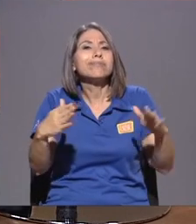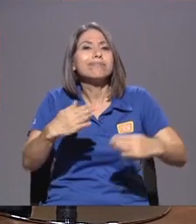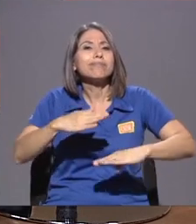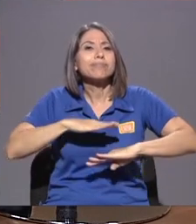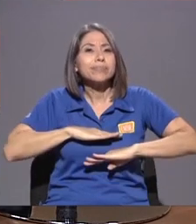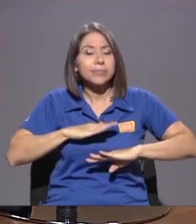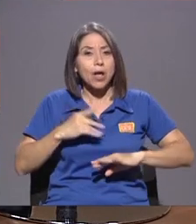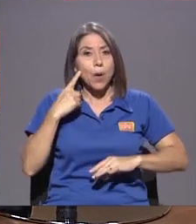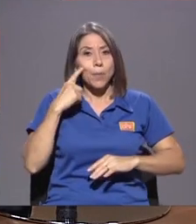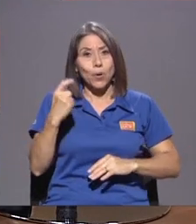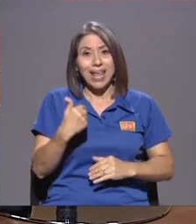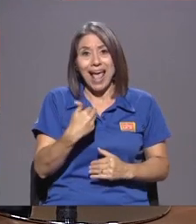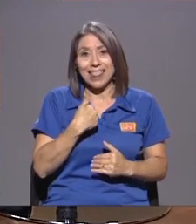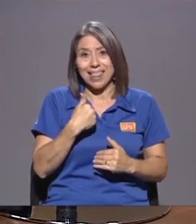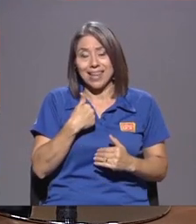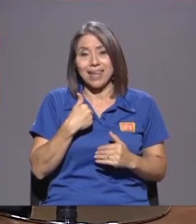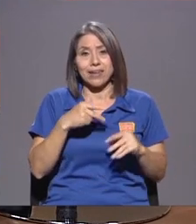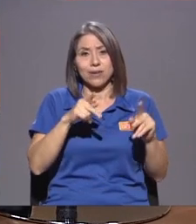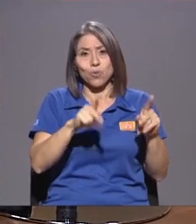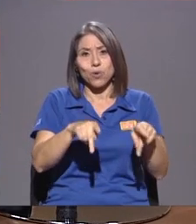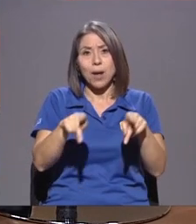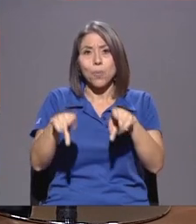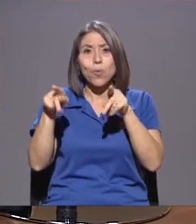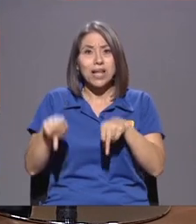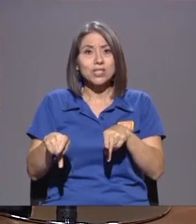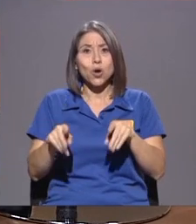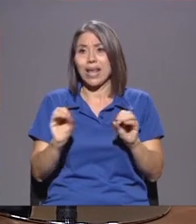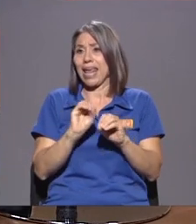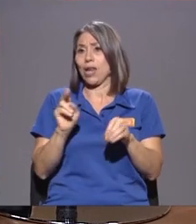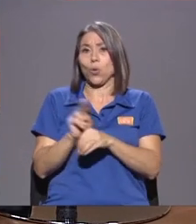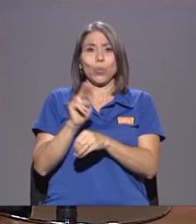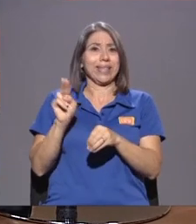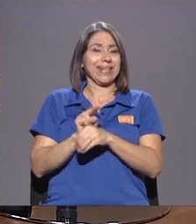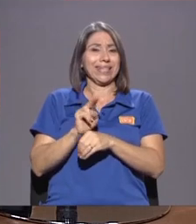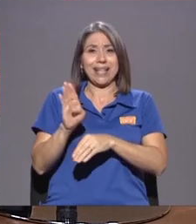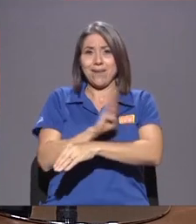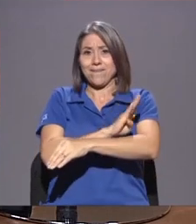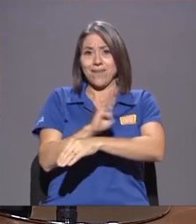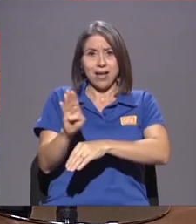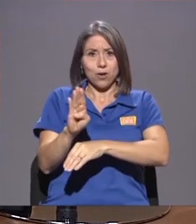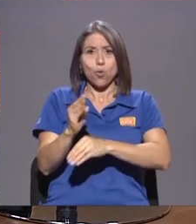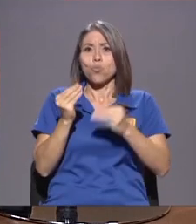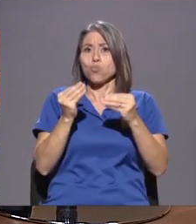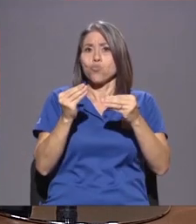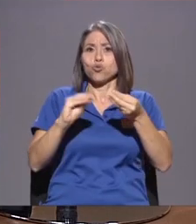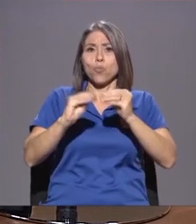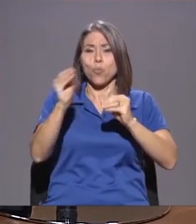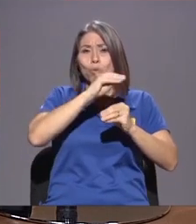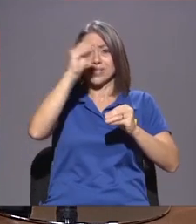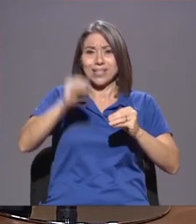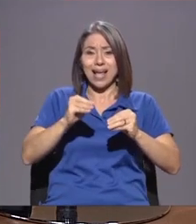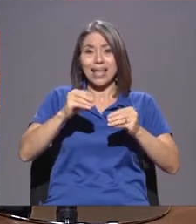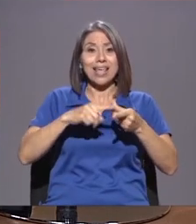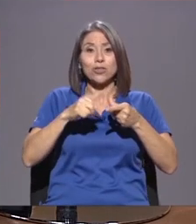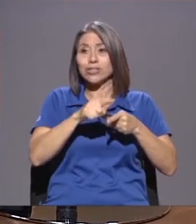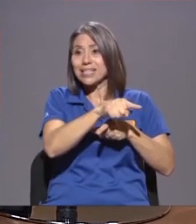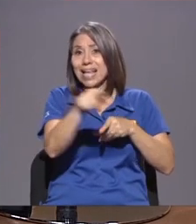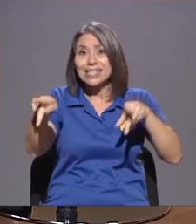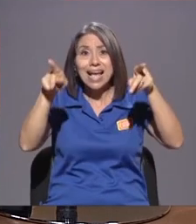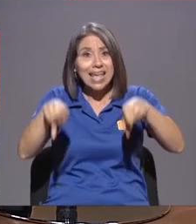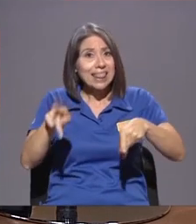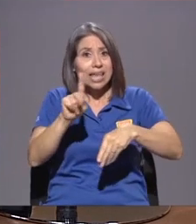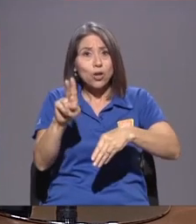Porque Al tener Una población No bancarizada Importante Esa gente Tiene poca Posibilidad De